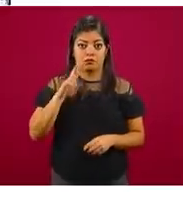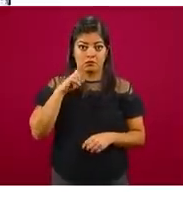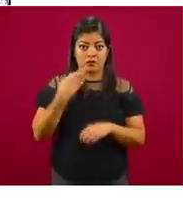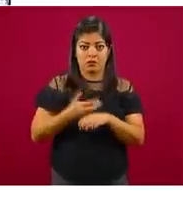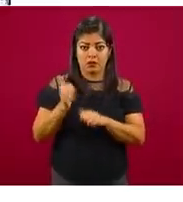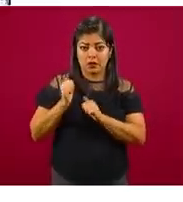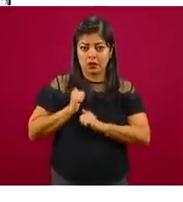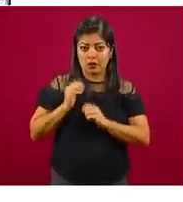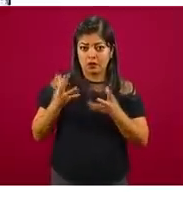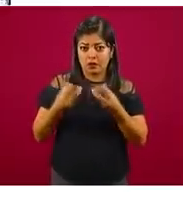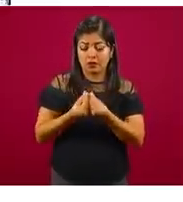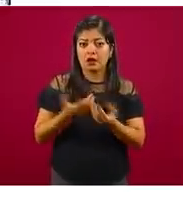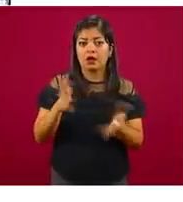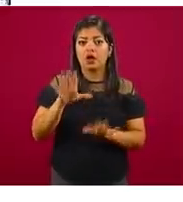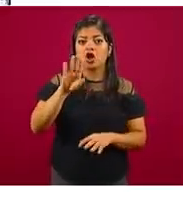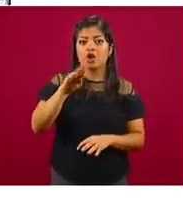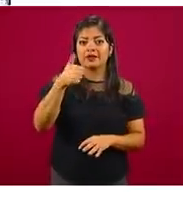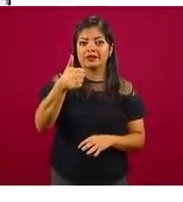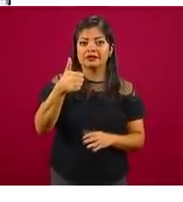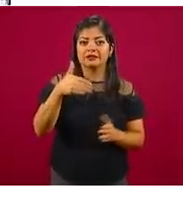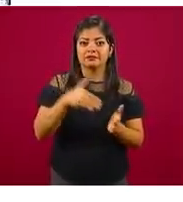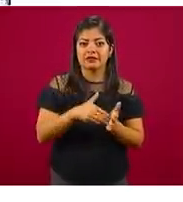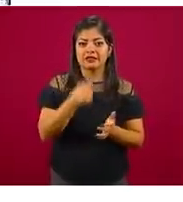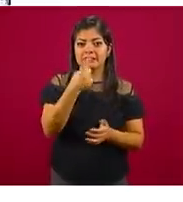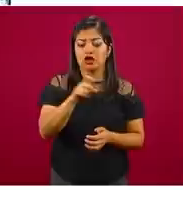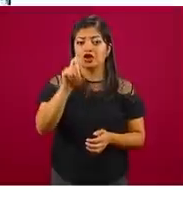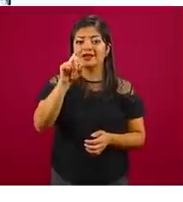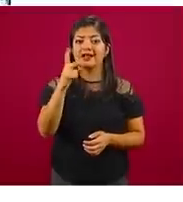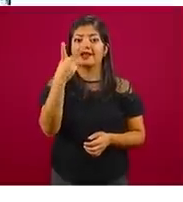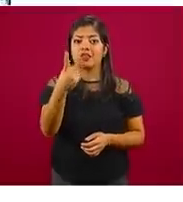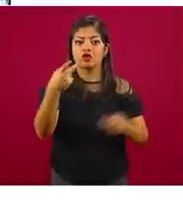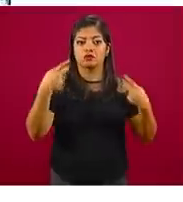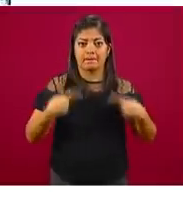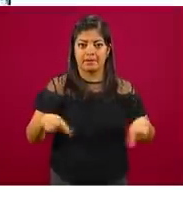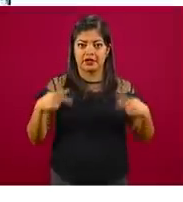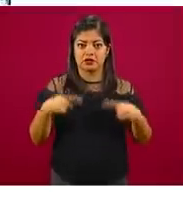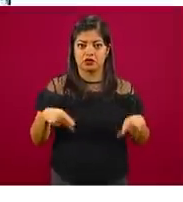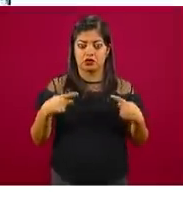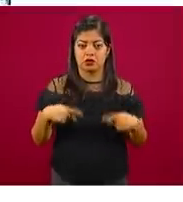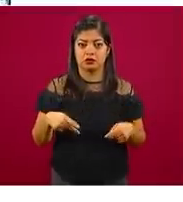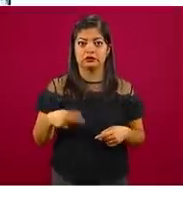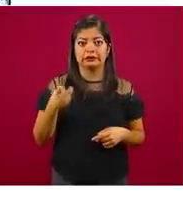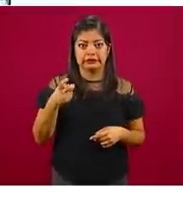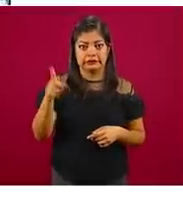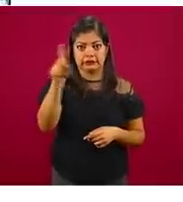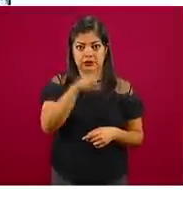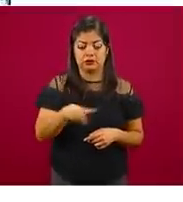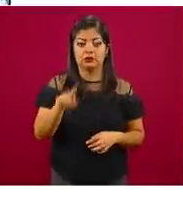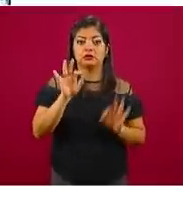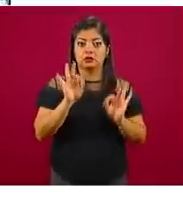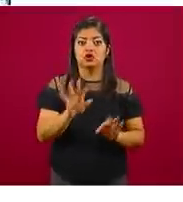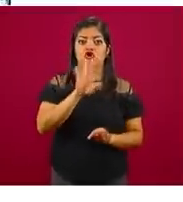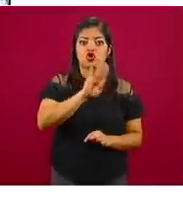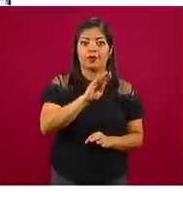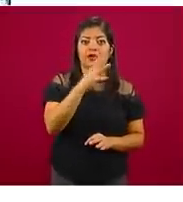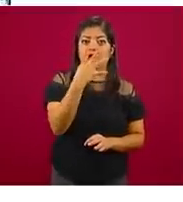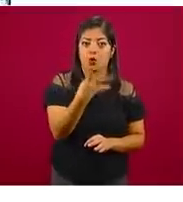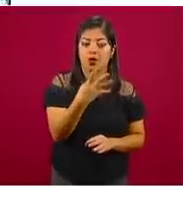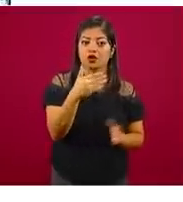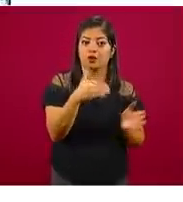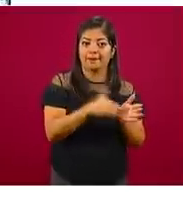alcanza ya los 96 mil 132 elementos. De estos, propiamente de la Guardia, son 94 mil